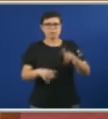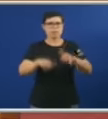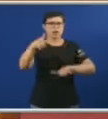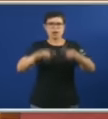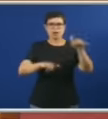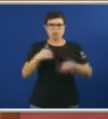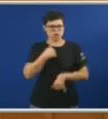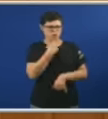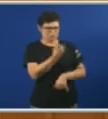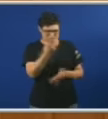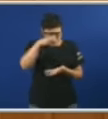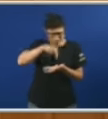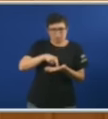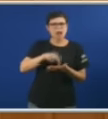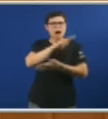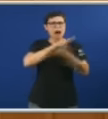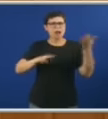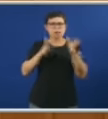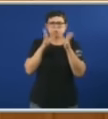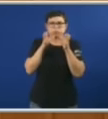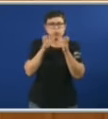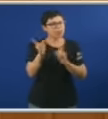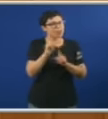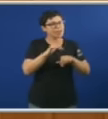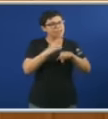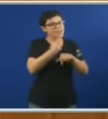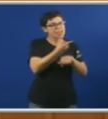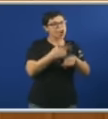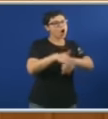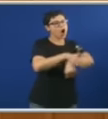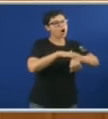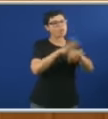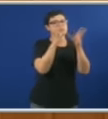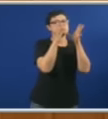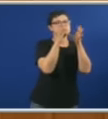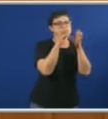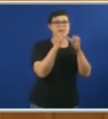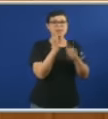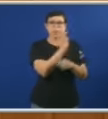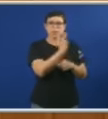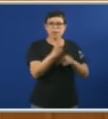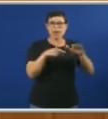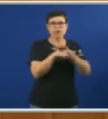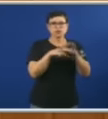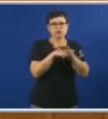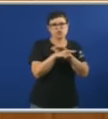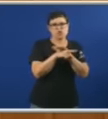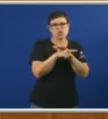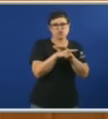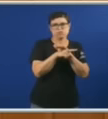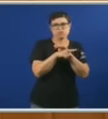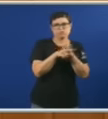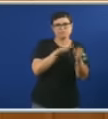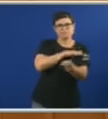Galiza for un desastre Disen que o seu goberno é un desastre E a xestión do Partido Popular a que funde a